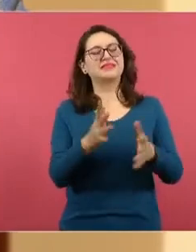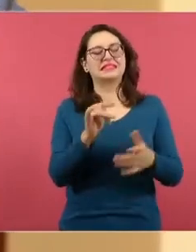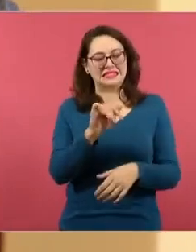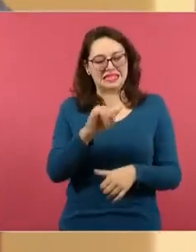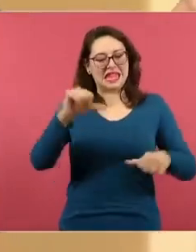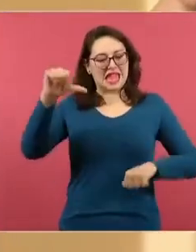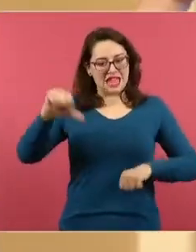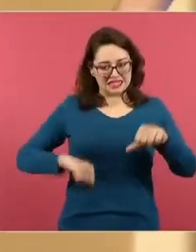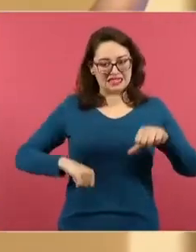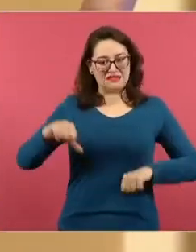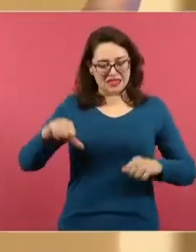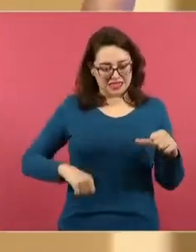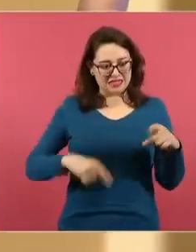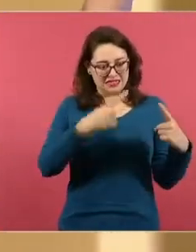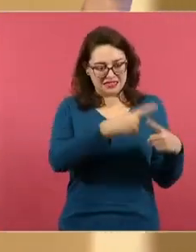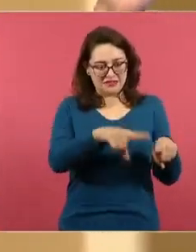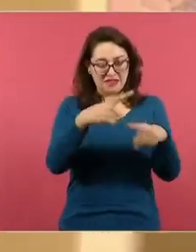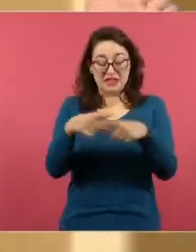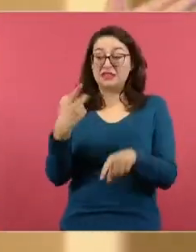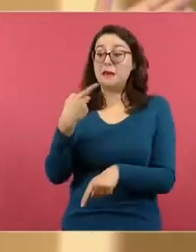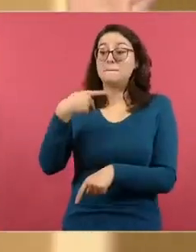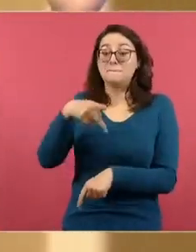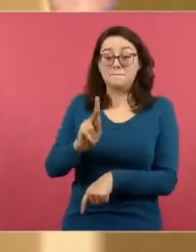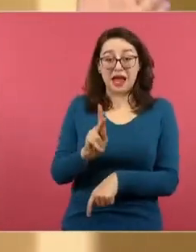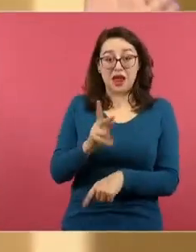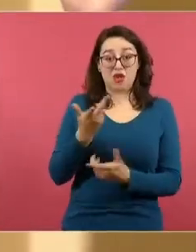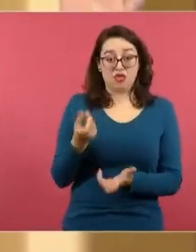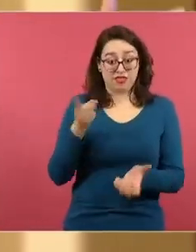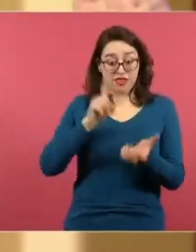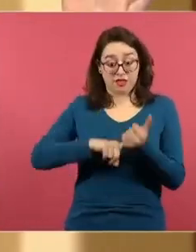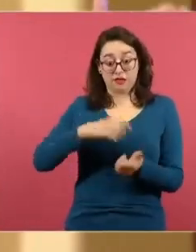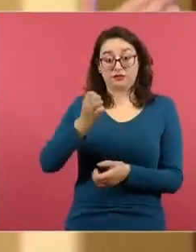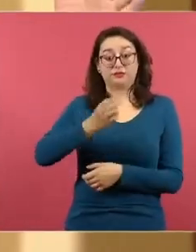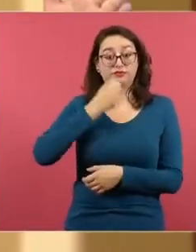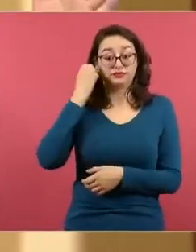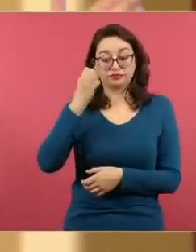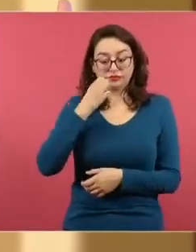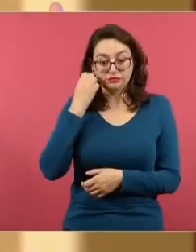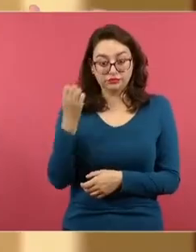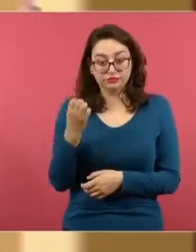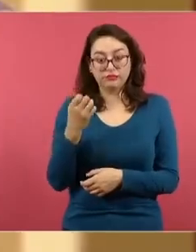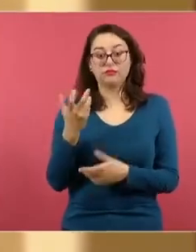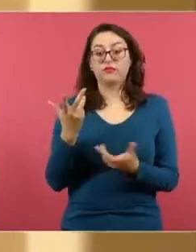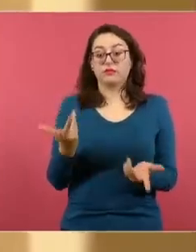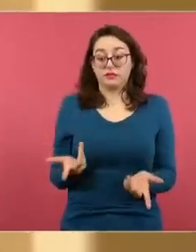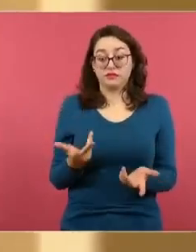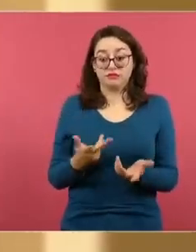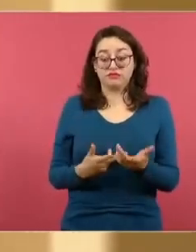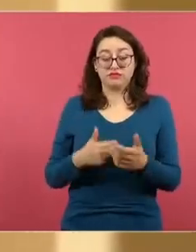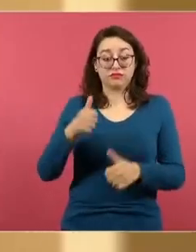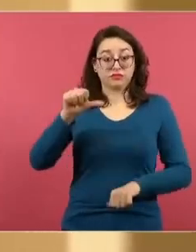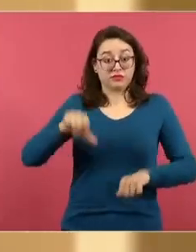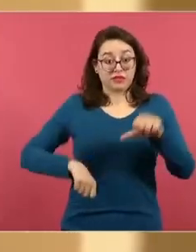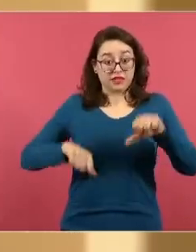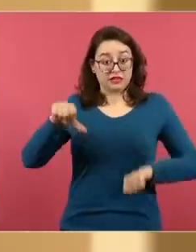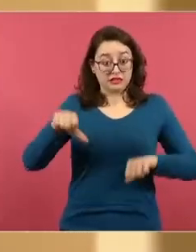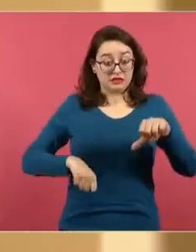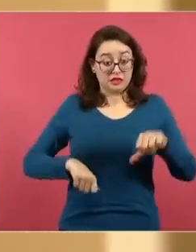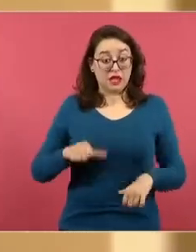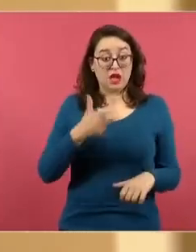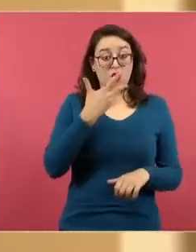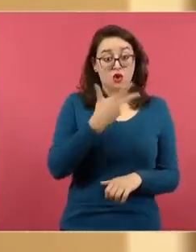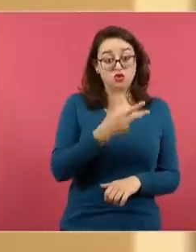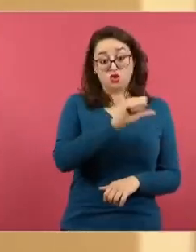atención para escuelas multigrado, en donde se confluyen actividades de ocho a doce sesiones en distintos momentos,